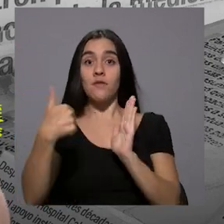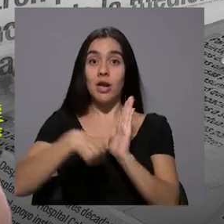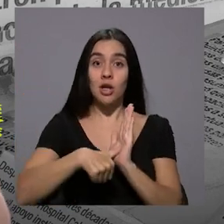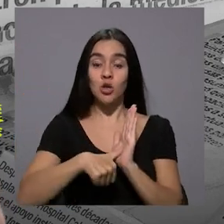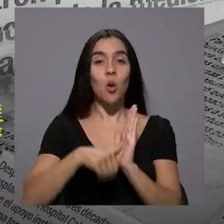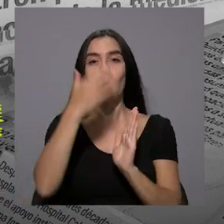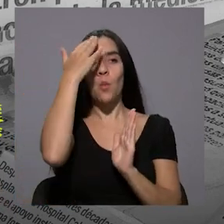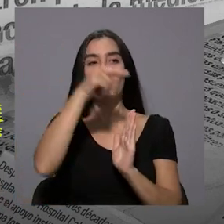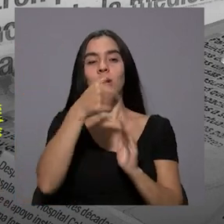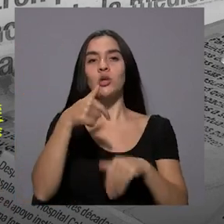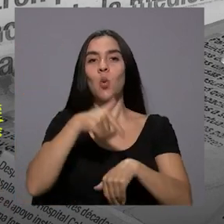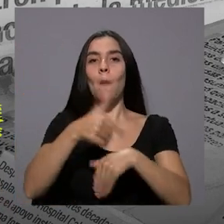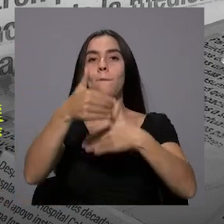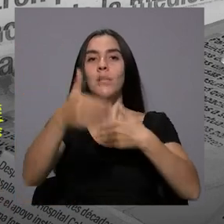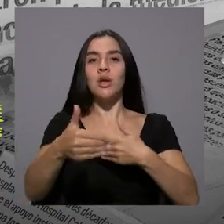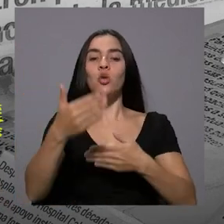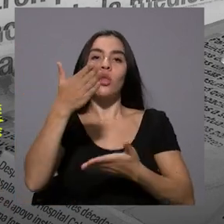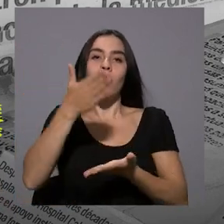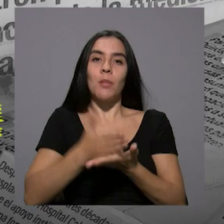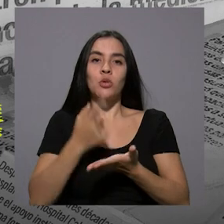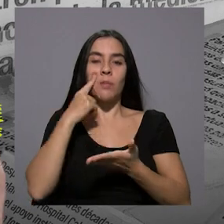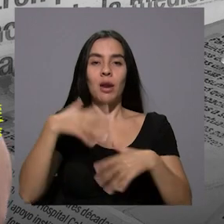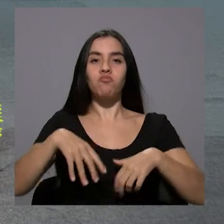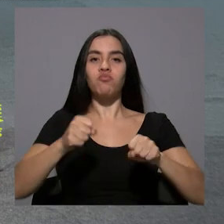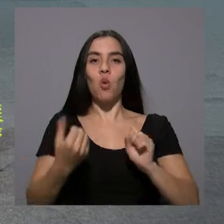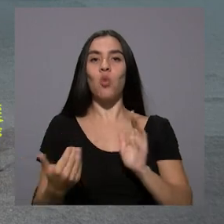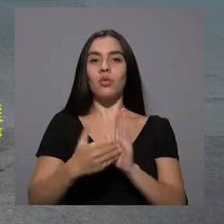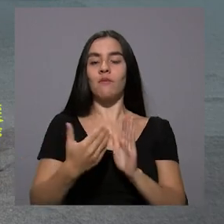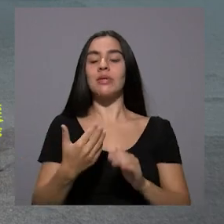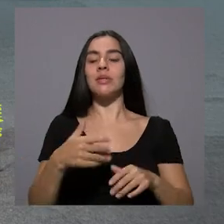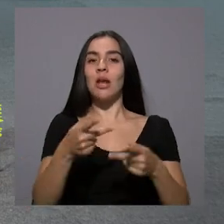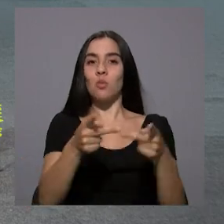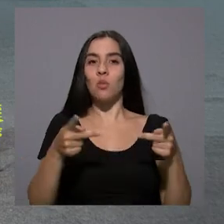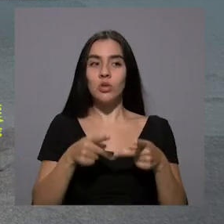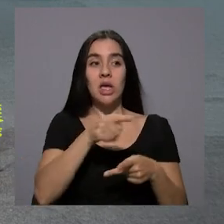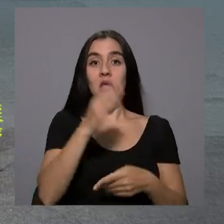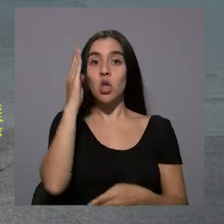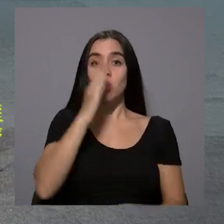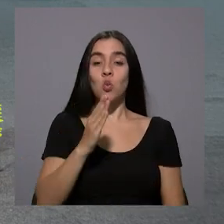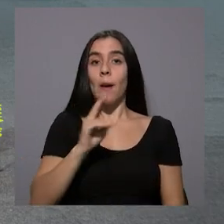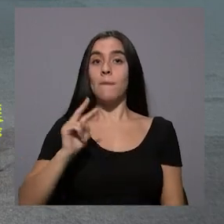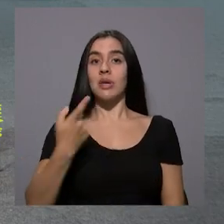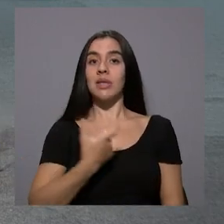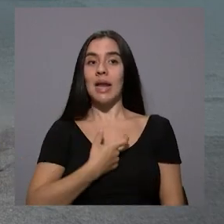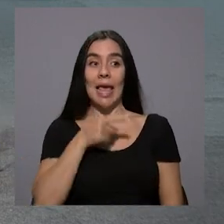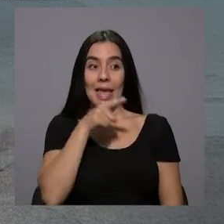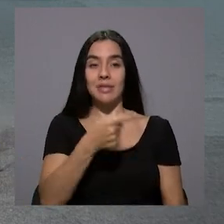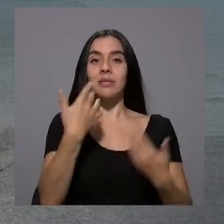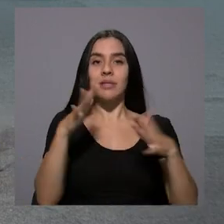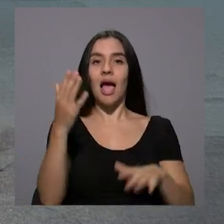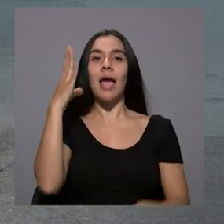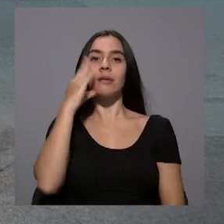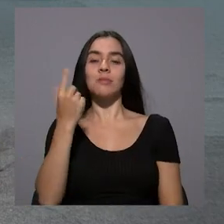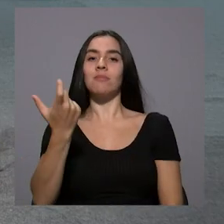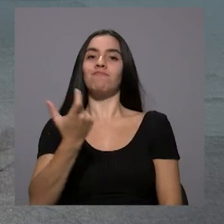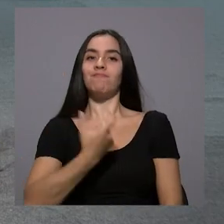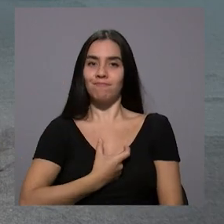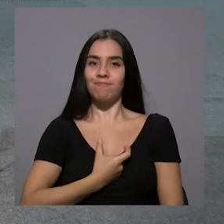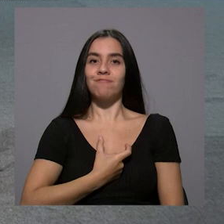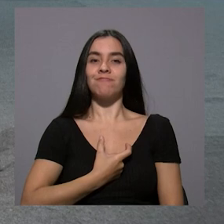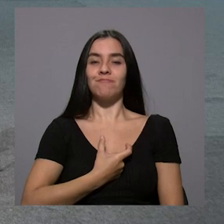de la reelección porque tuvieron un periodo de pausa para ejercer el cargo. Entonces ellas nunca han ejercido como vicealcaldesas, sino que su experiencia directamente